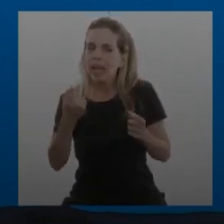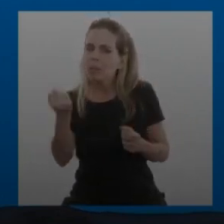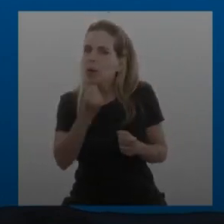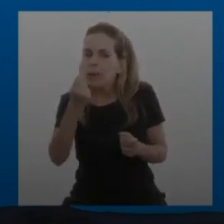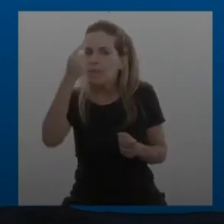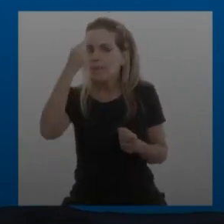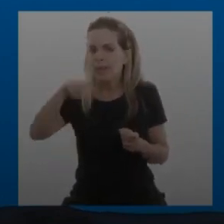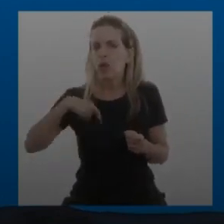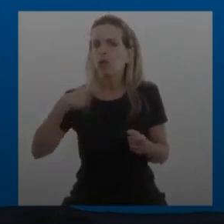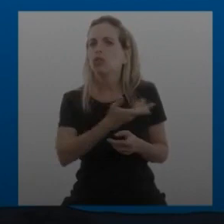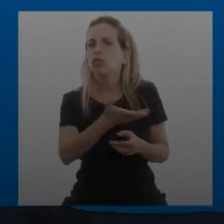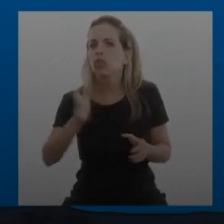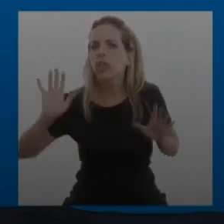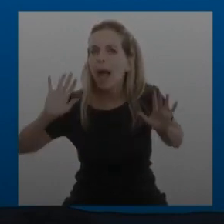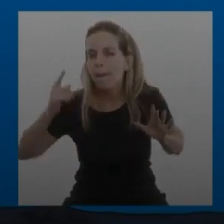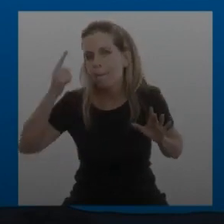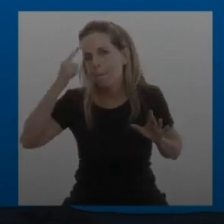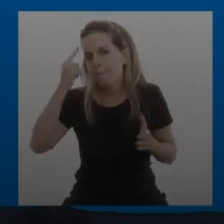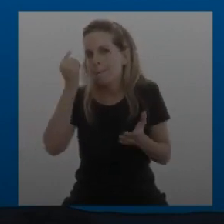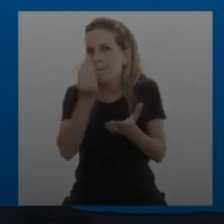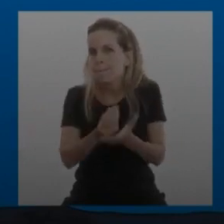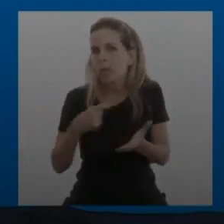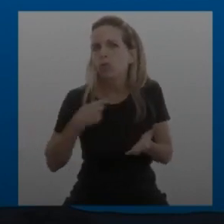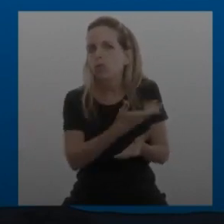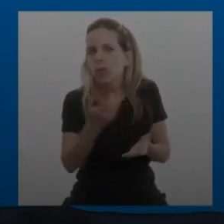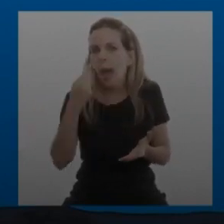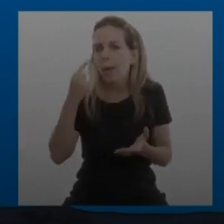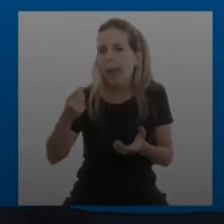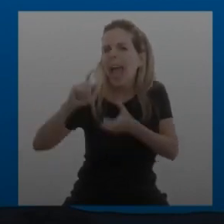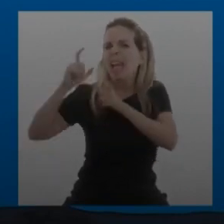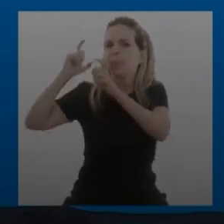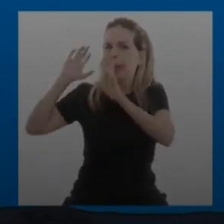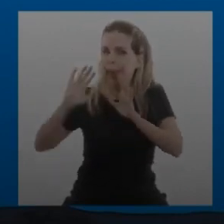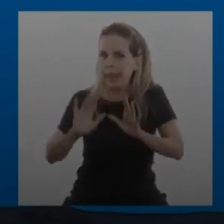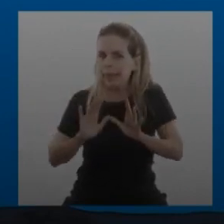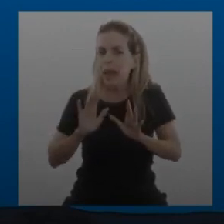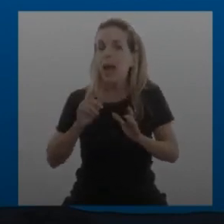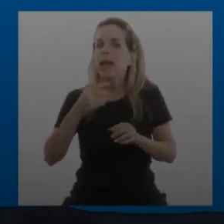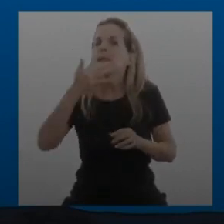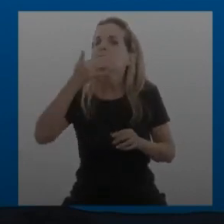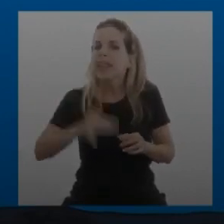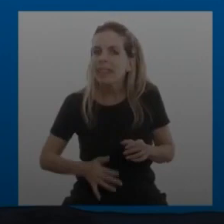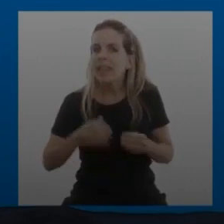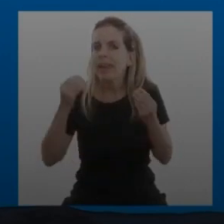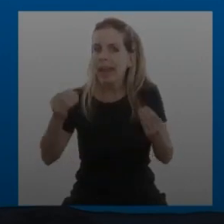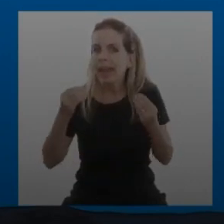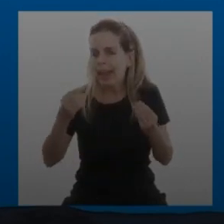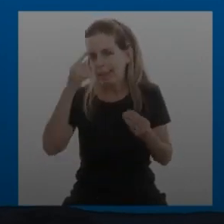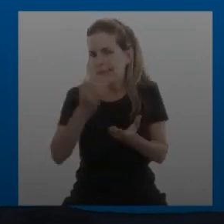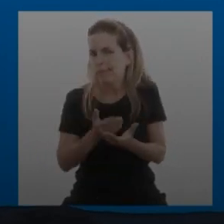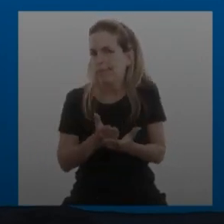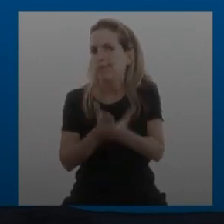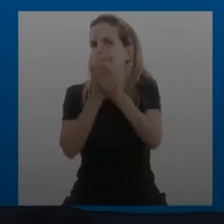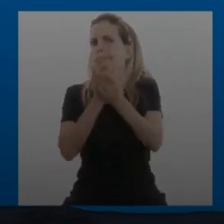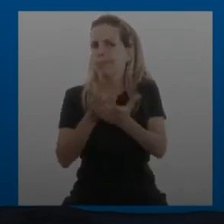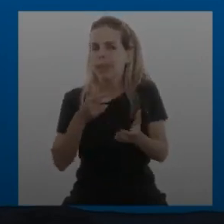que es capaz de contemplar la experiencia y es capaz de entender que no puede tropezarse